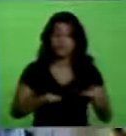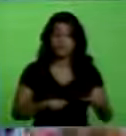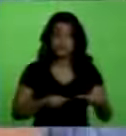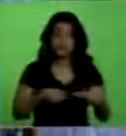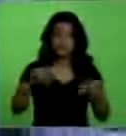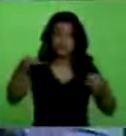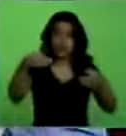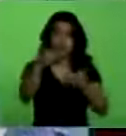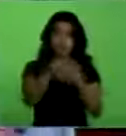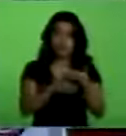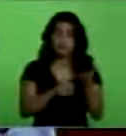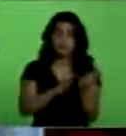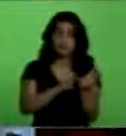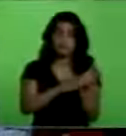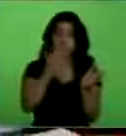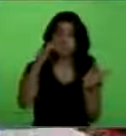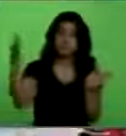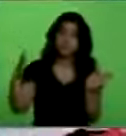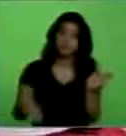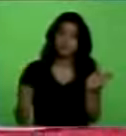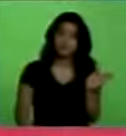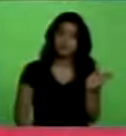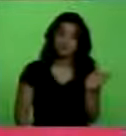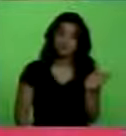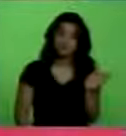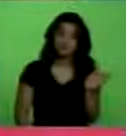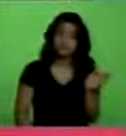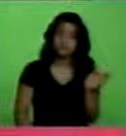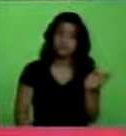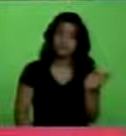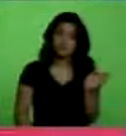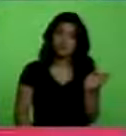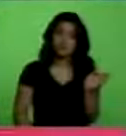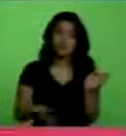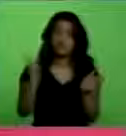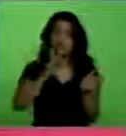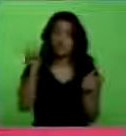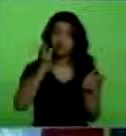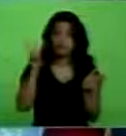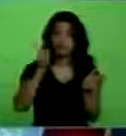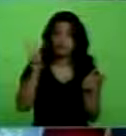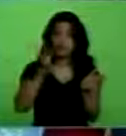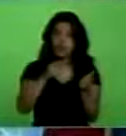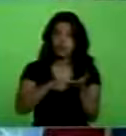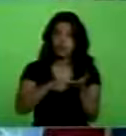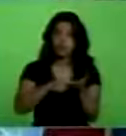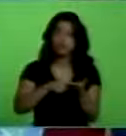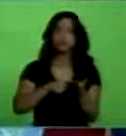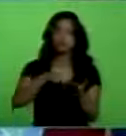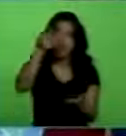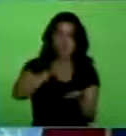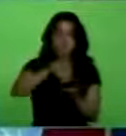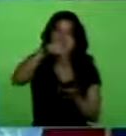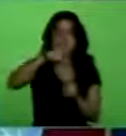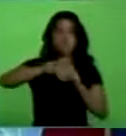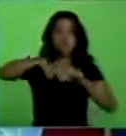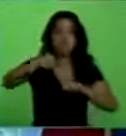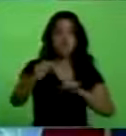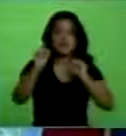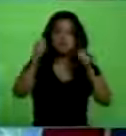ratificación por parte de Venezuela para que entre en vigencia mañana mismo